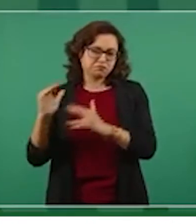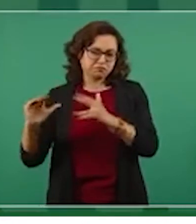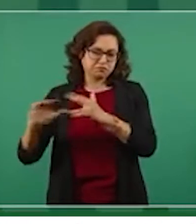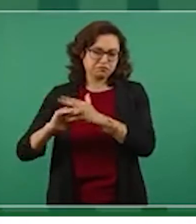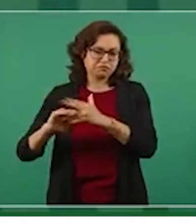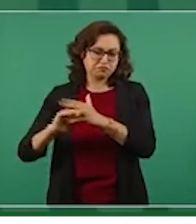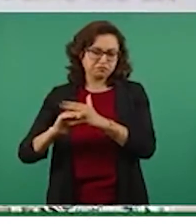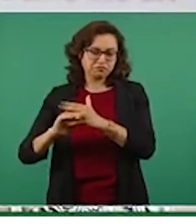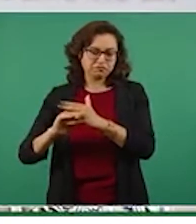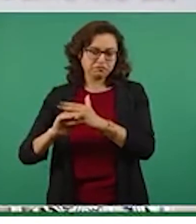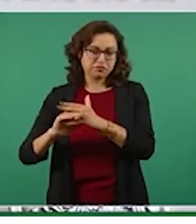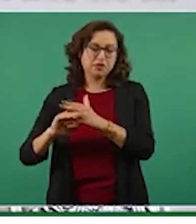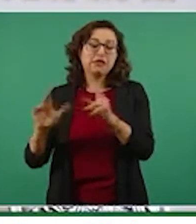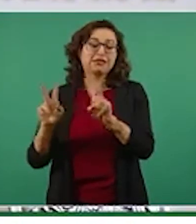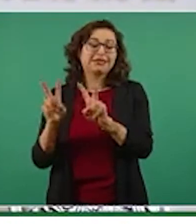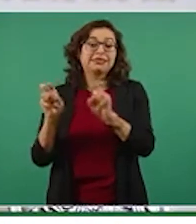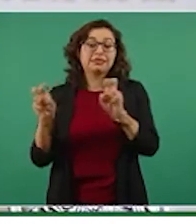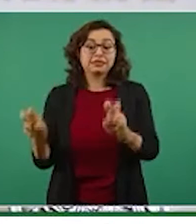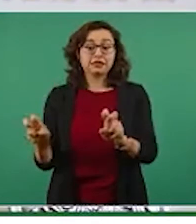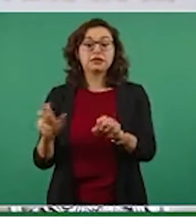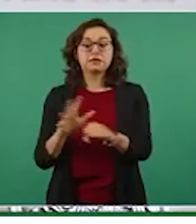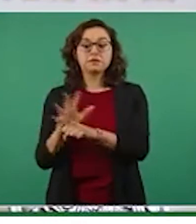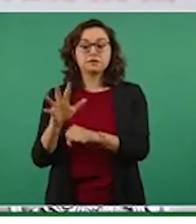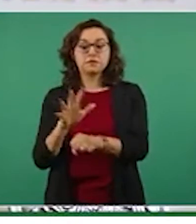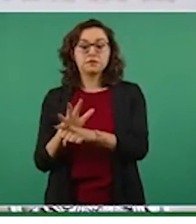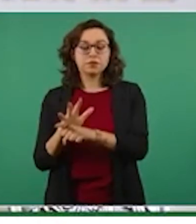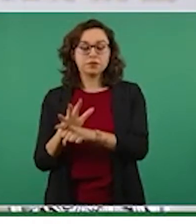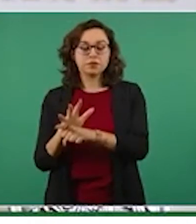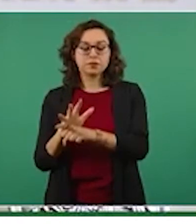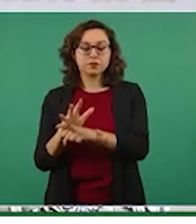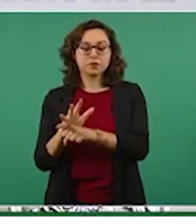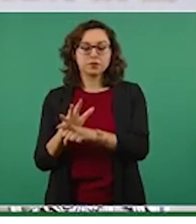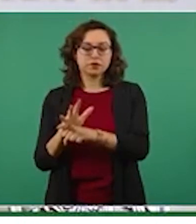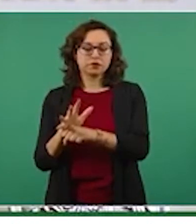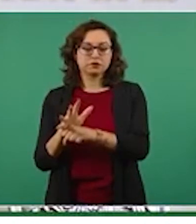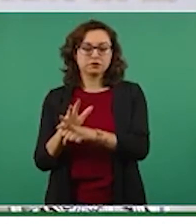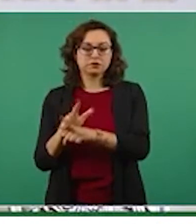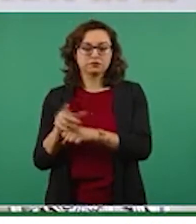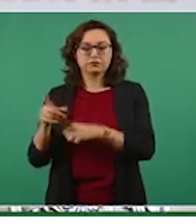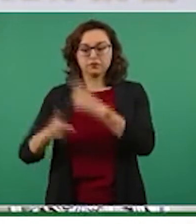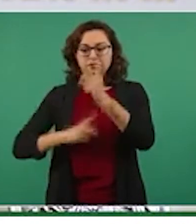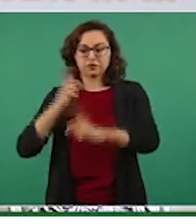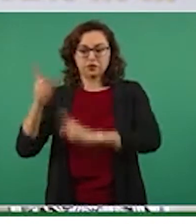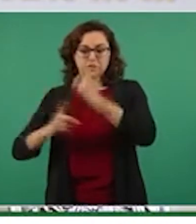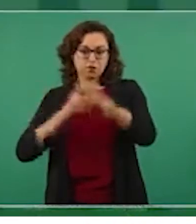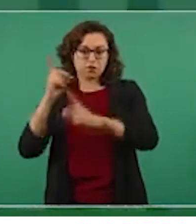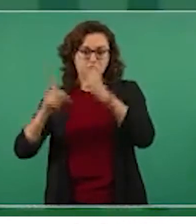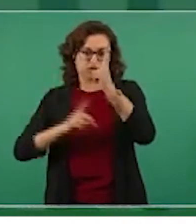técnicos en deporte,